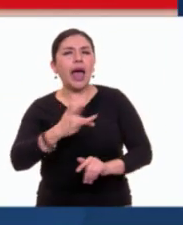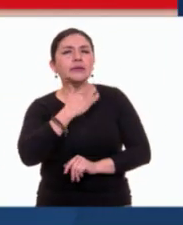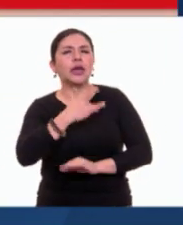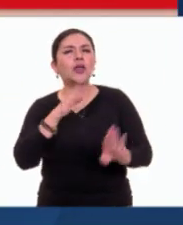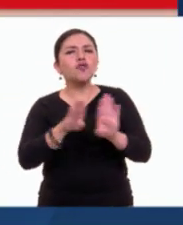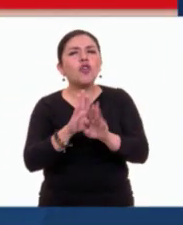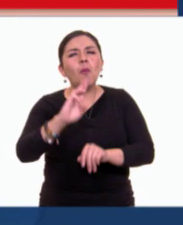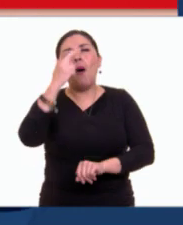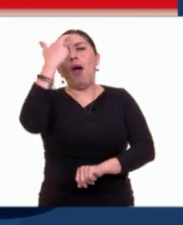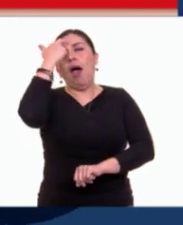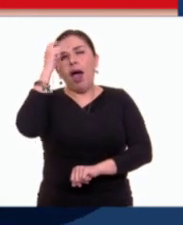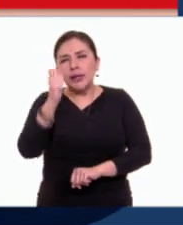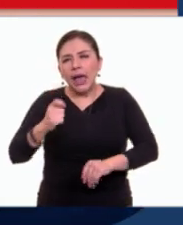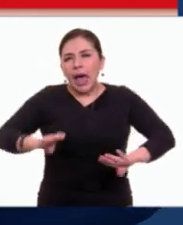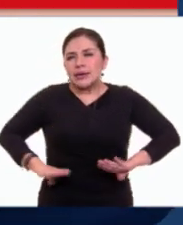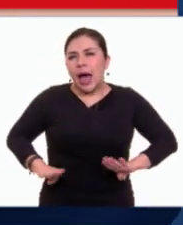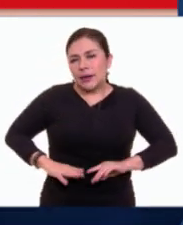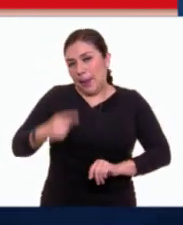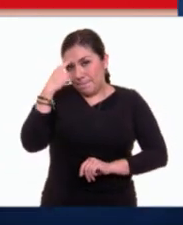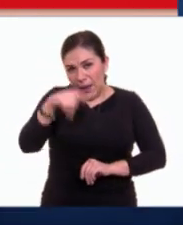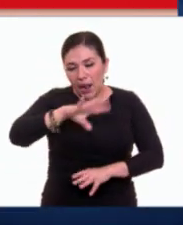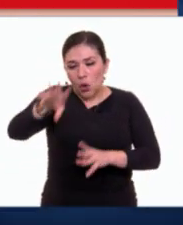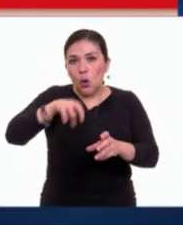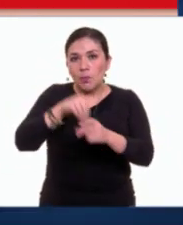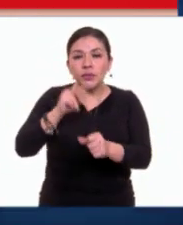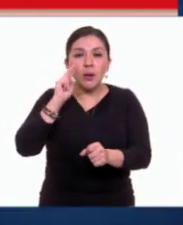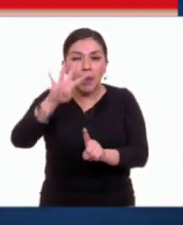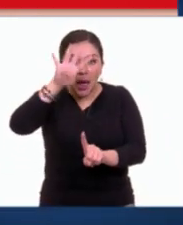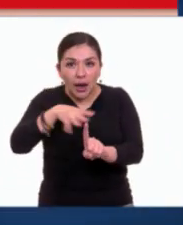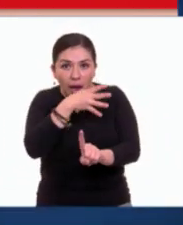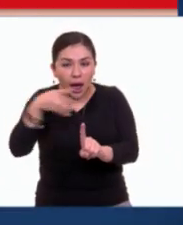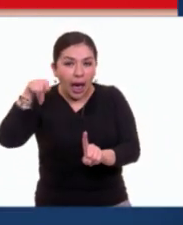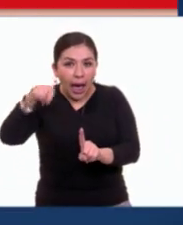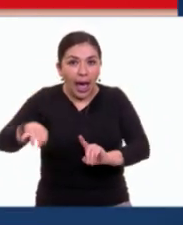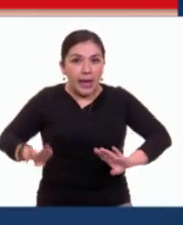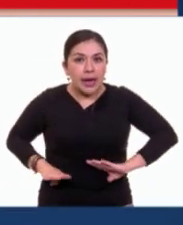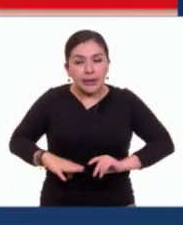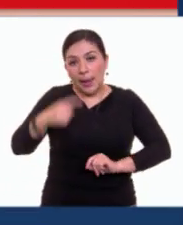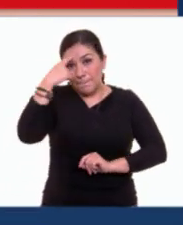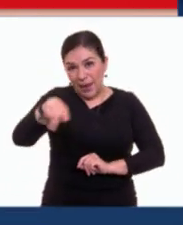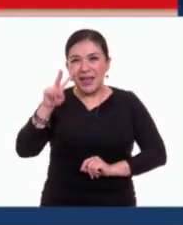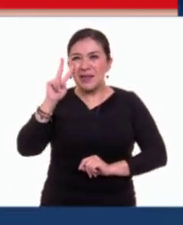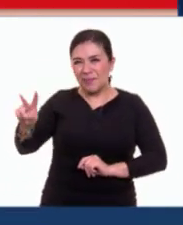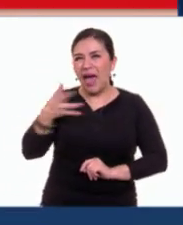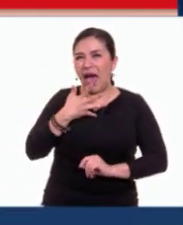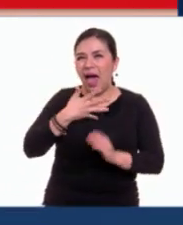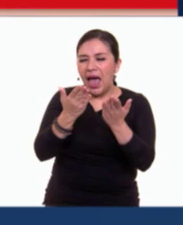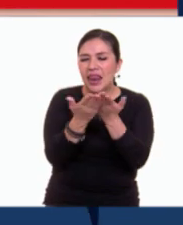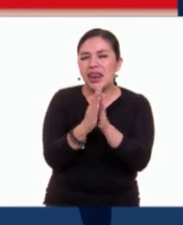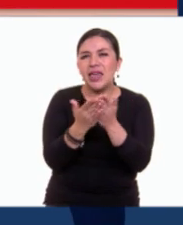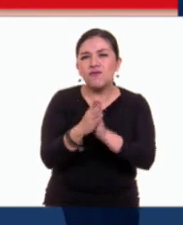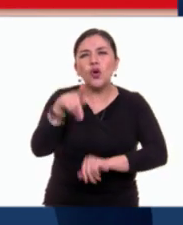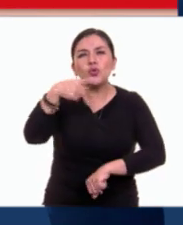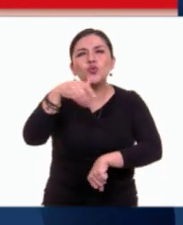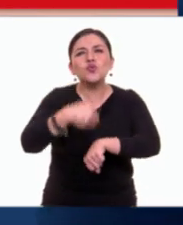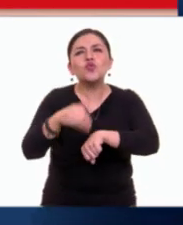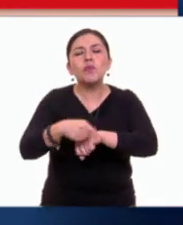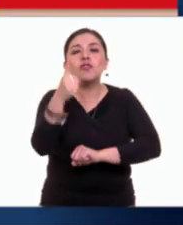principales características para llenar la columna correspondiente de la tabla que se ubica en la página